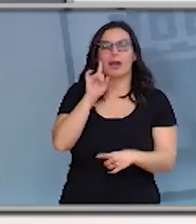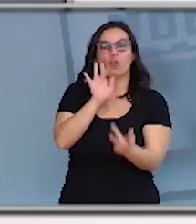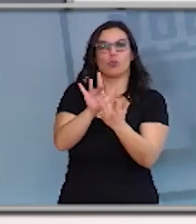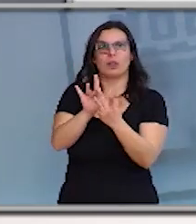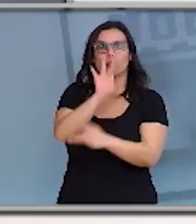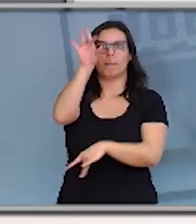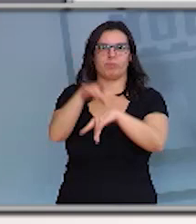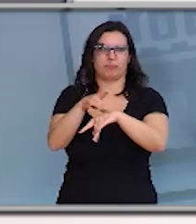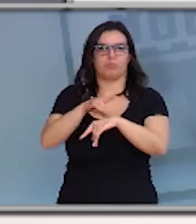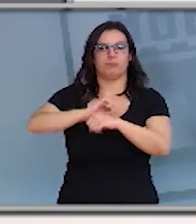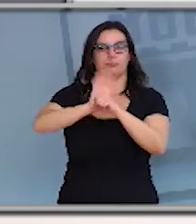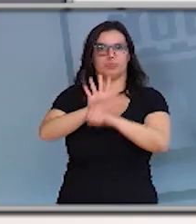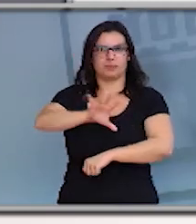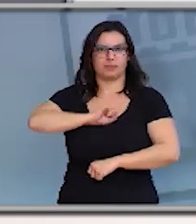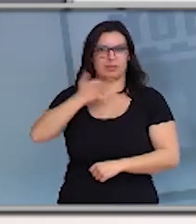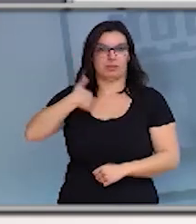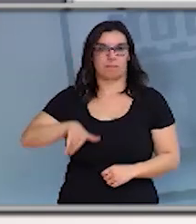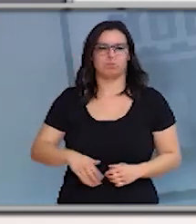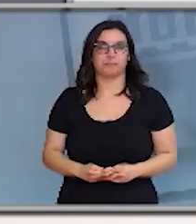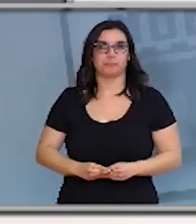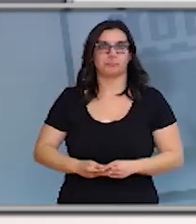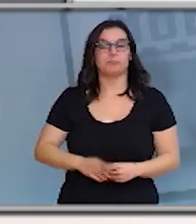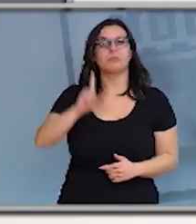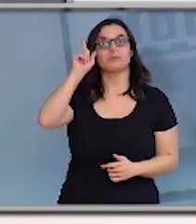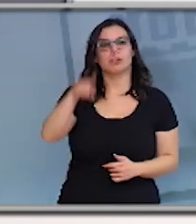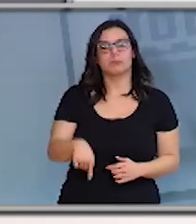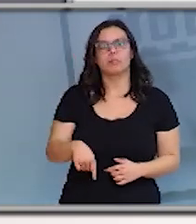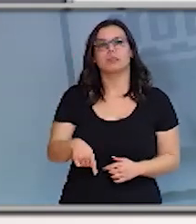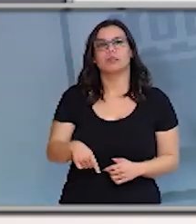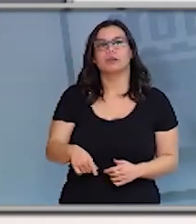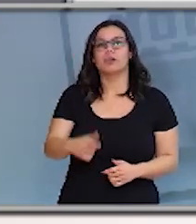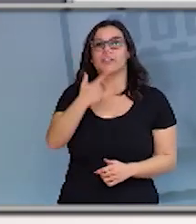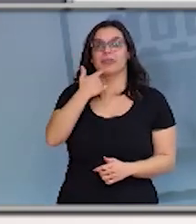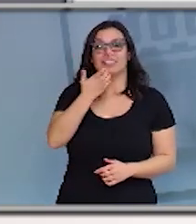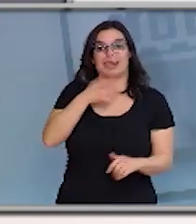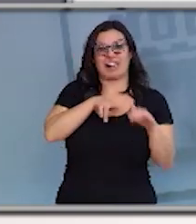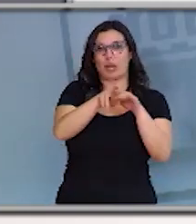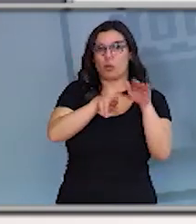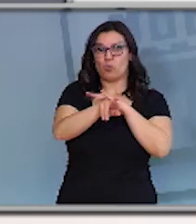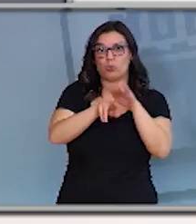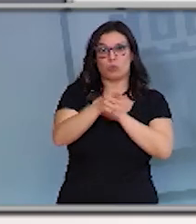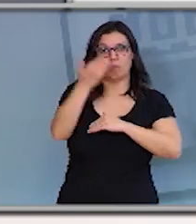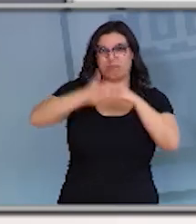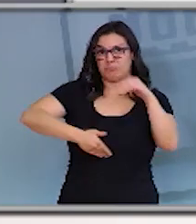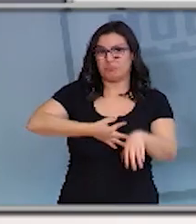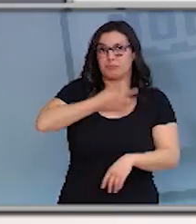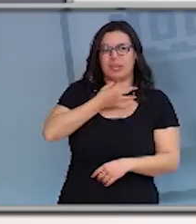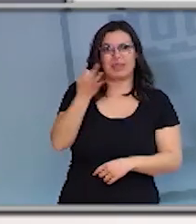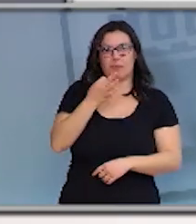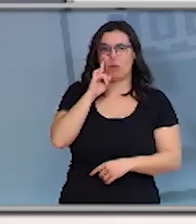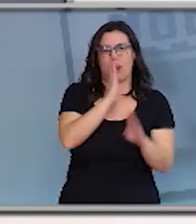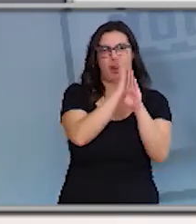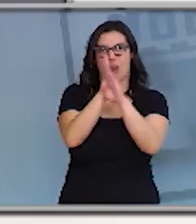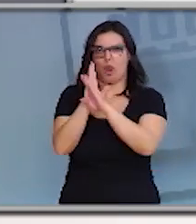-19. E nos dice tamén que, se os recursos son limitados, tenemos que implementar criterios de racionalidade